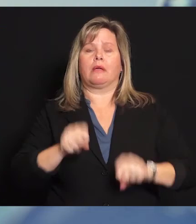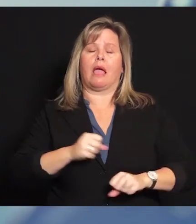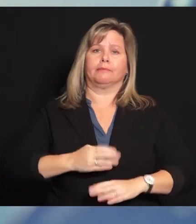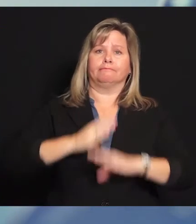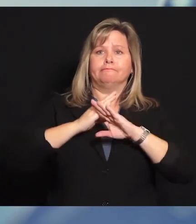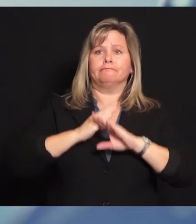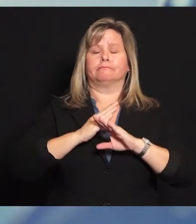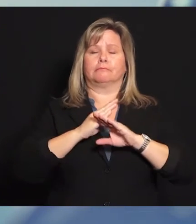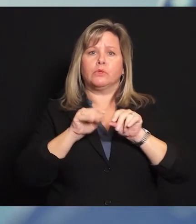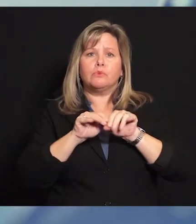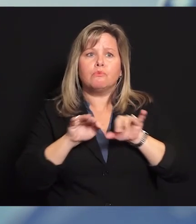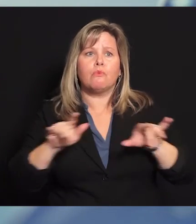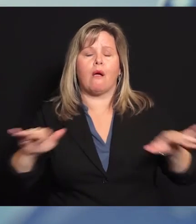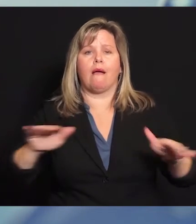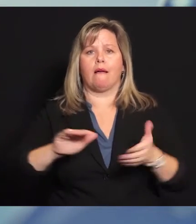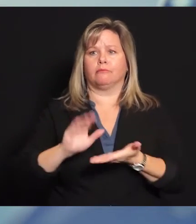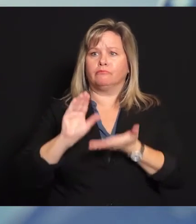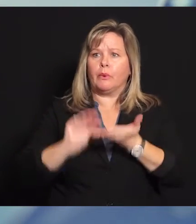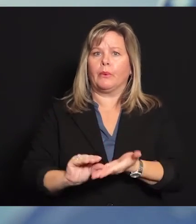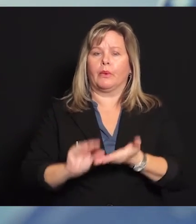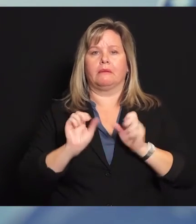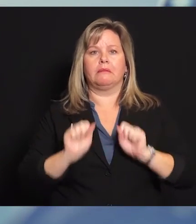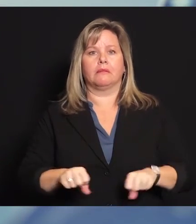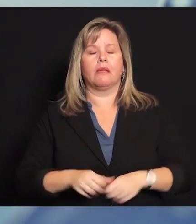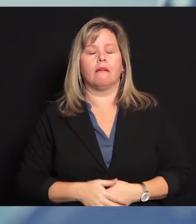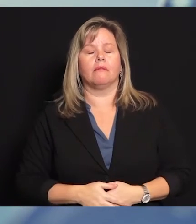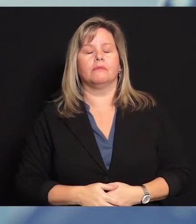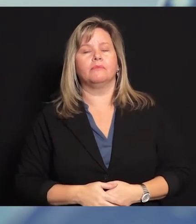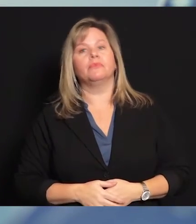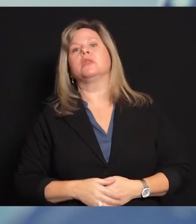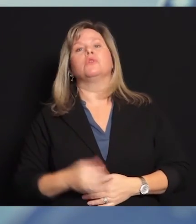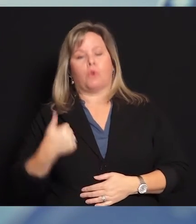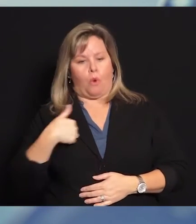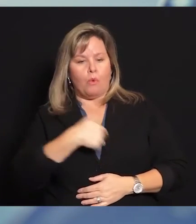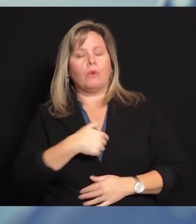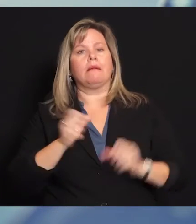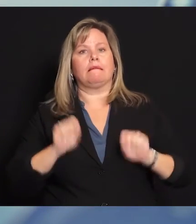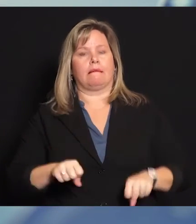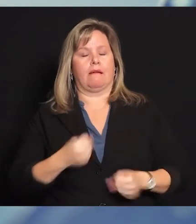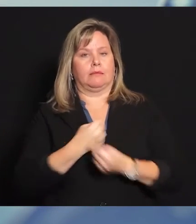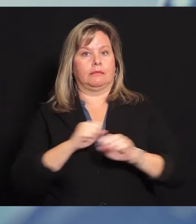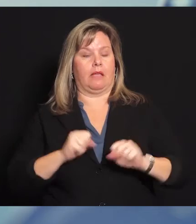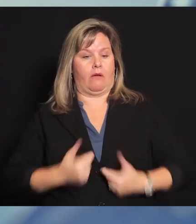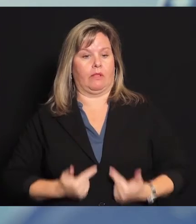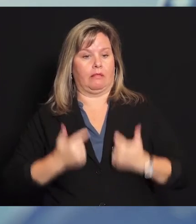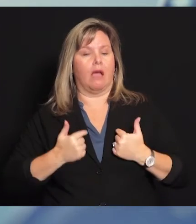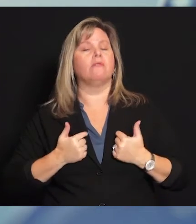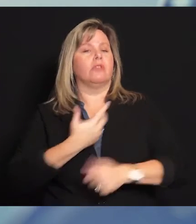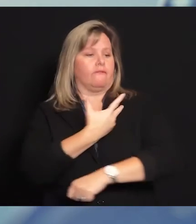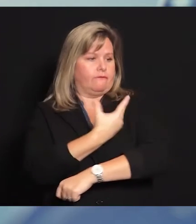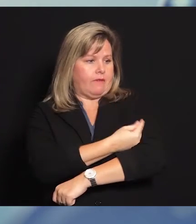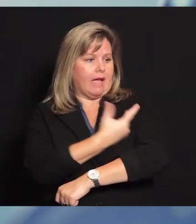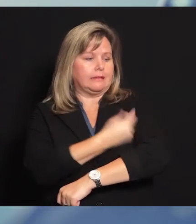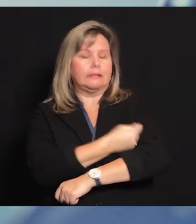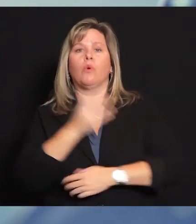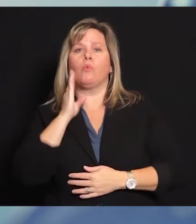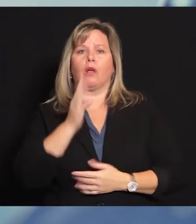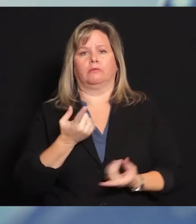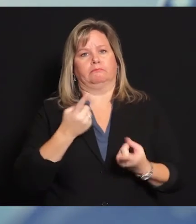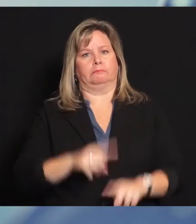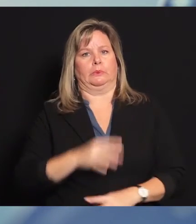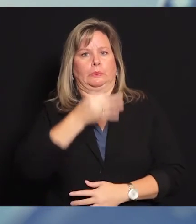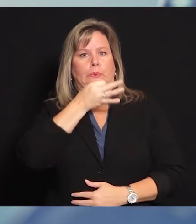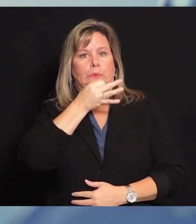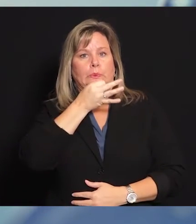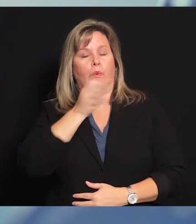ser un héroe. Sus acciones en este momento todavía pueden hacer que sea difícil para este virus para propagarse. Necesitamos